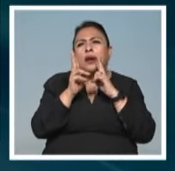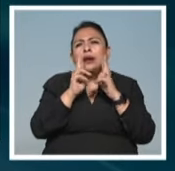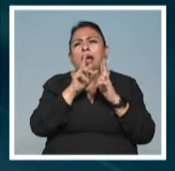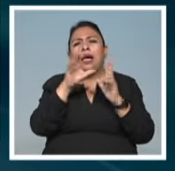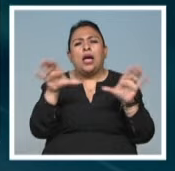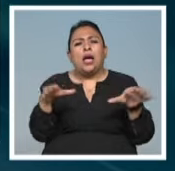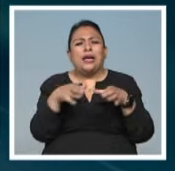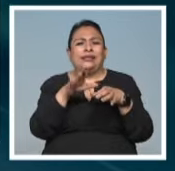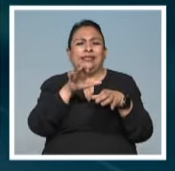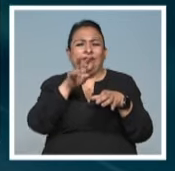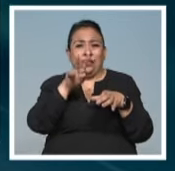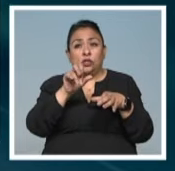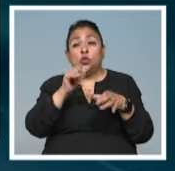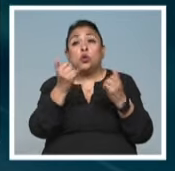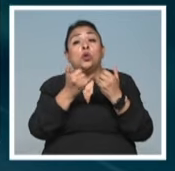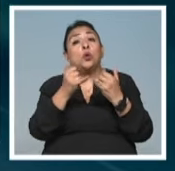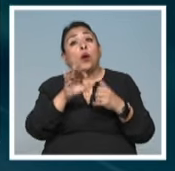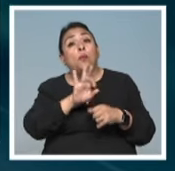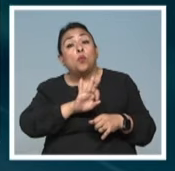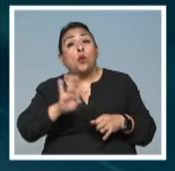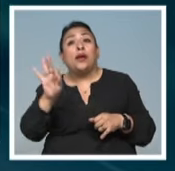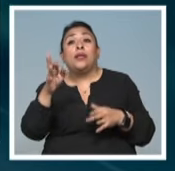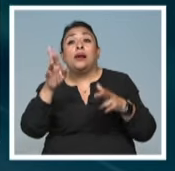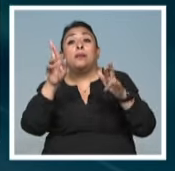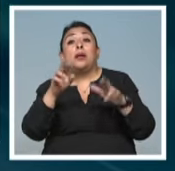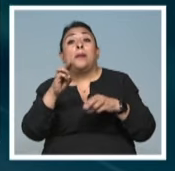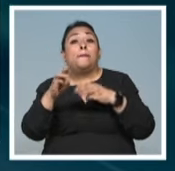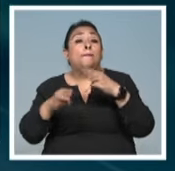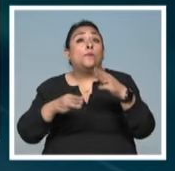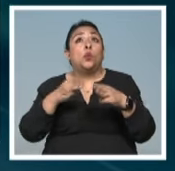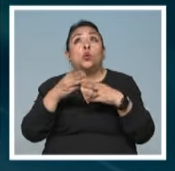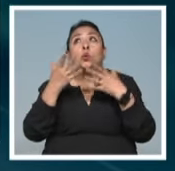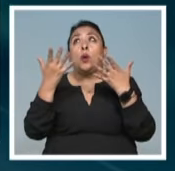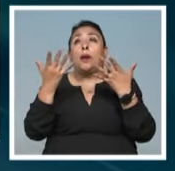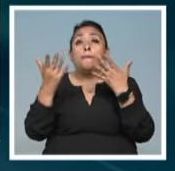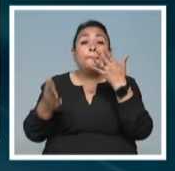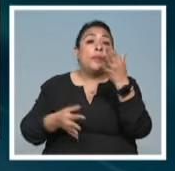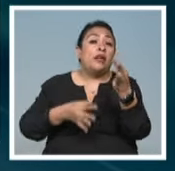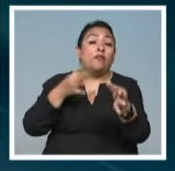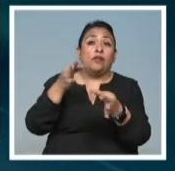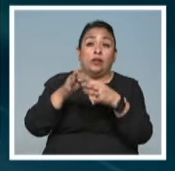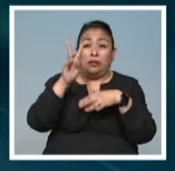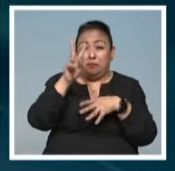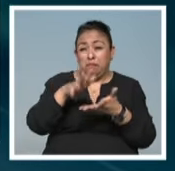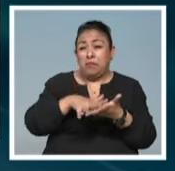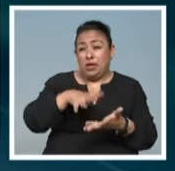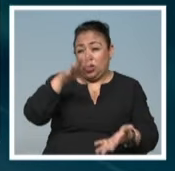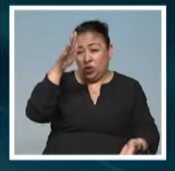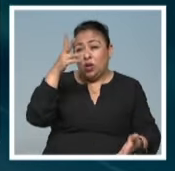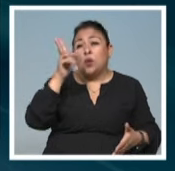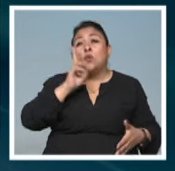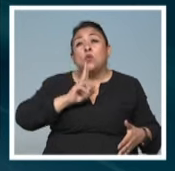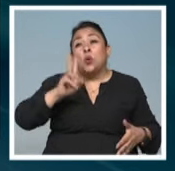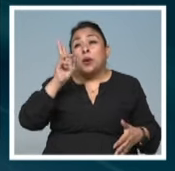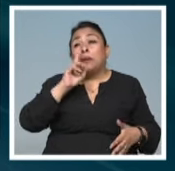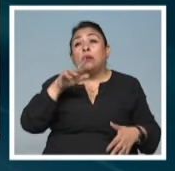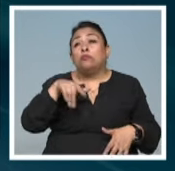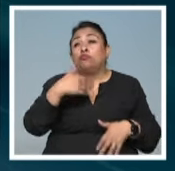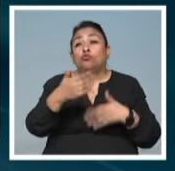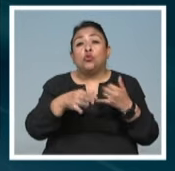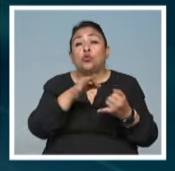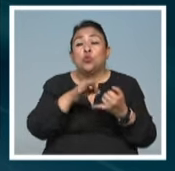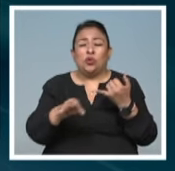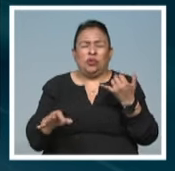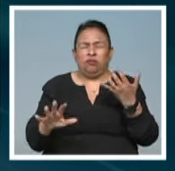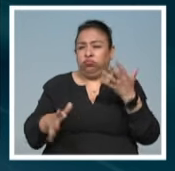civilización. También la posibilidad de representar un mundo idealizado, que en realidad en la mayor parte de estos experimentos termina siendo un mundo